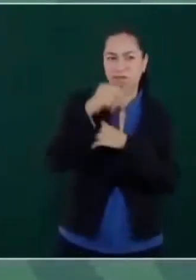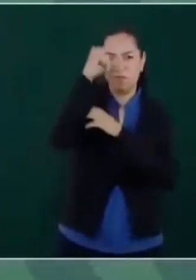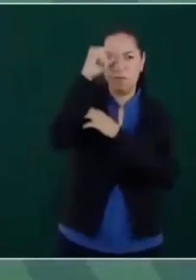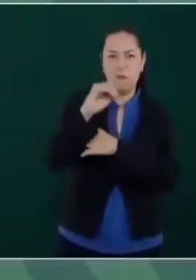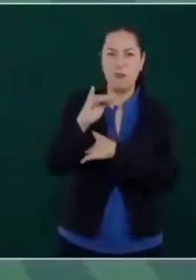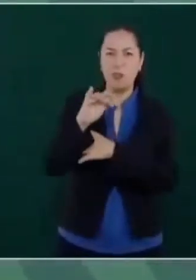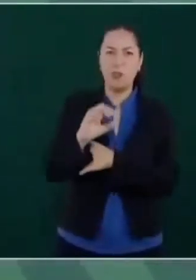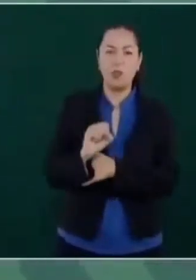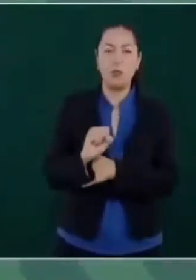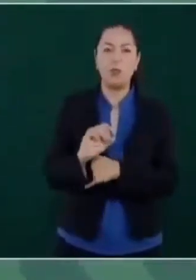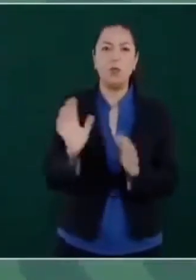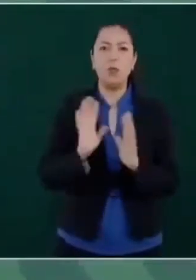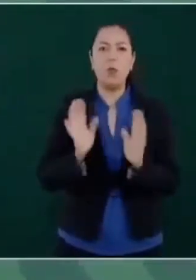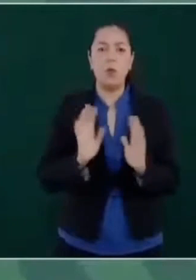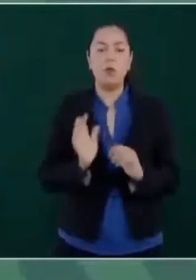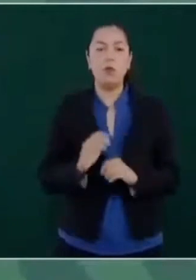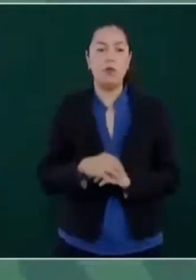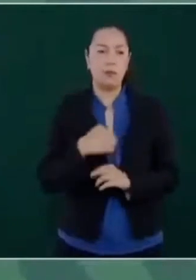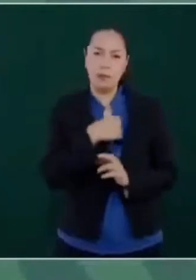Subí el video.